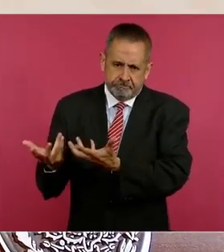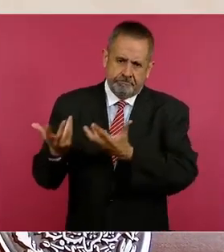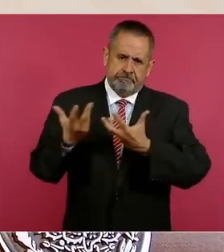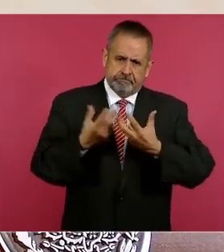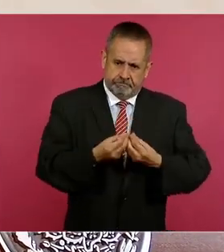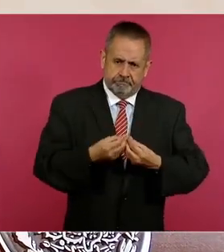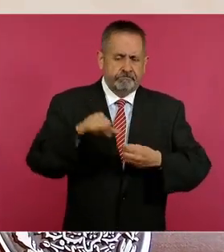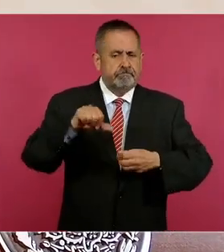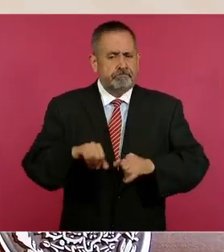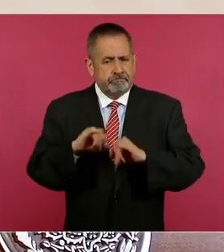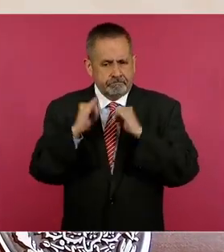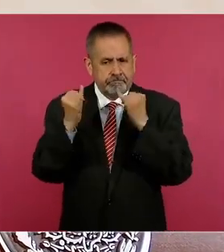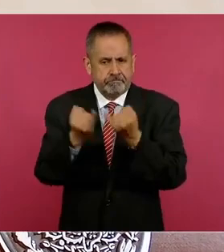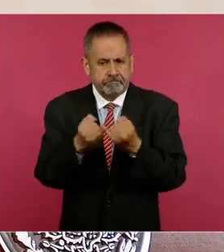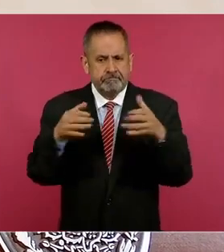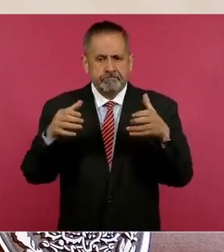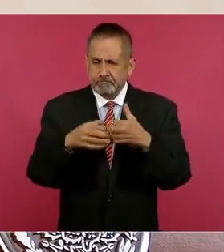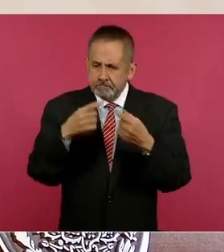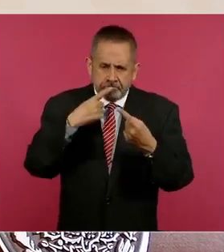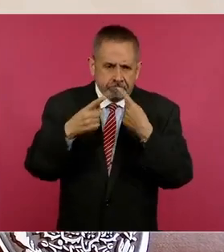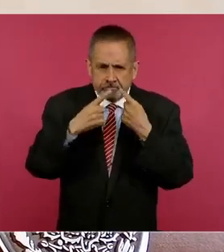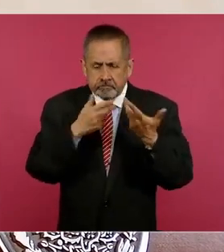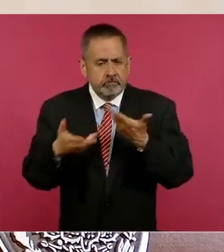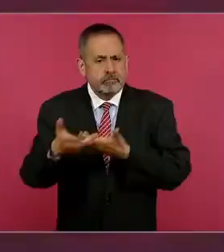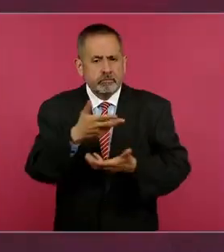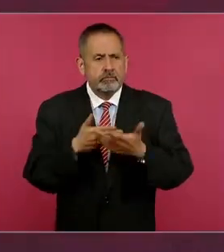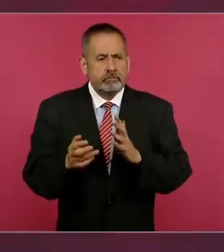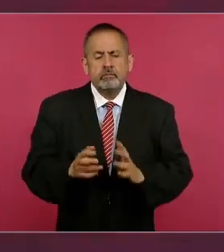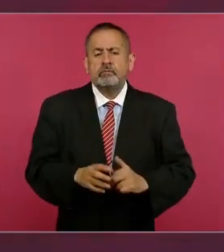que